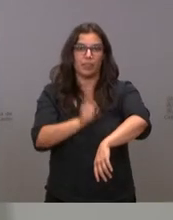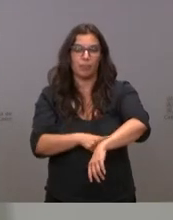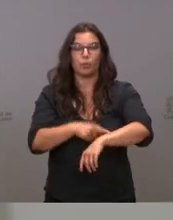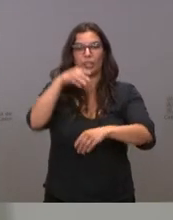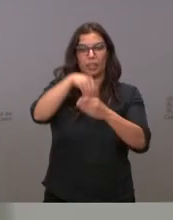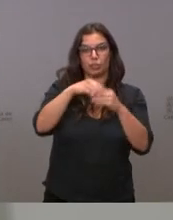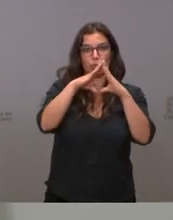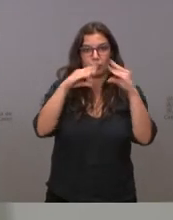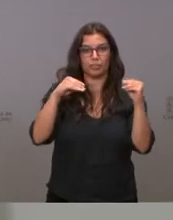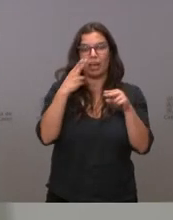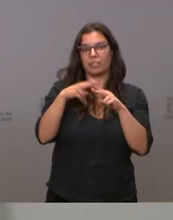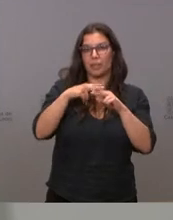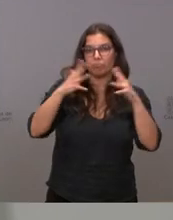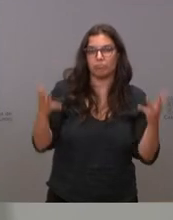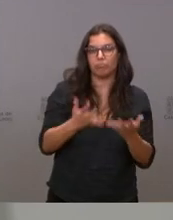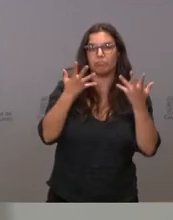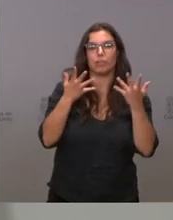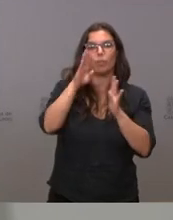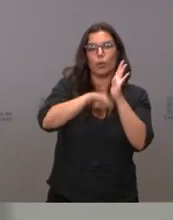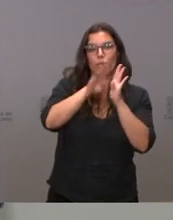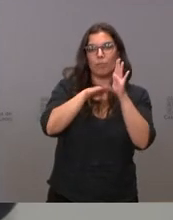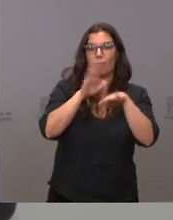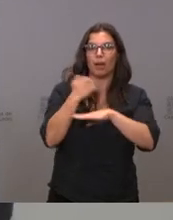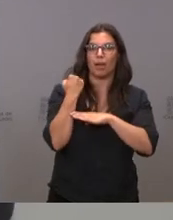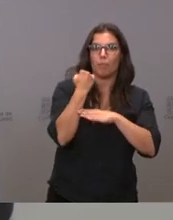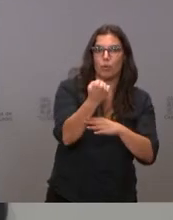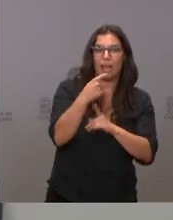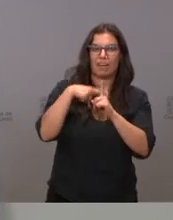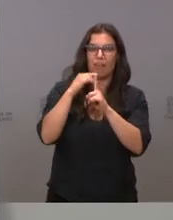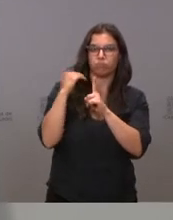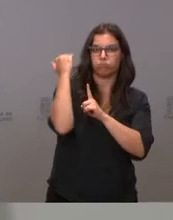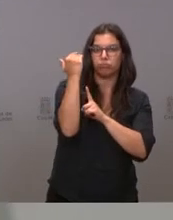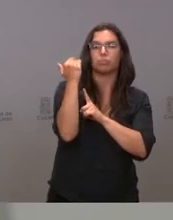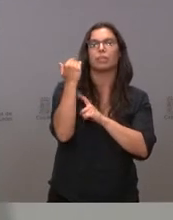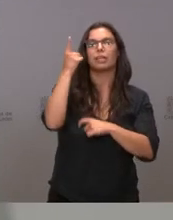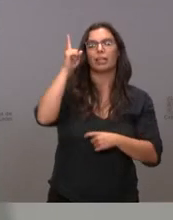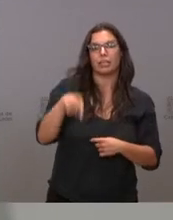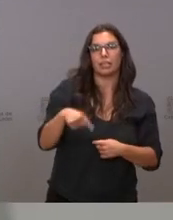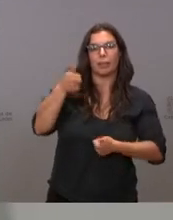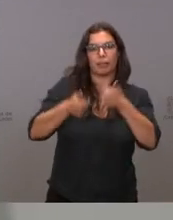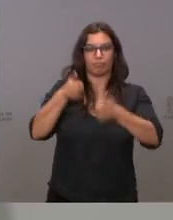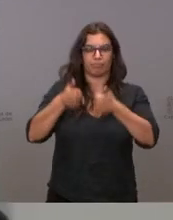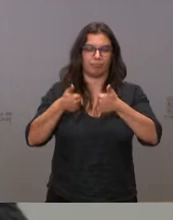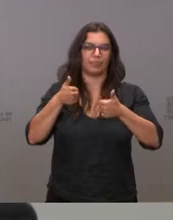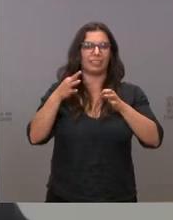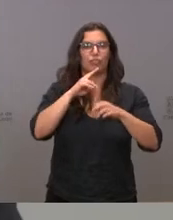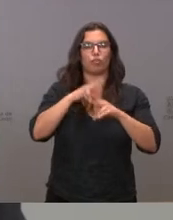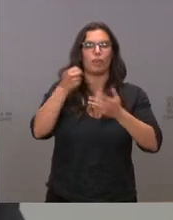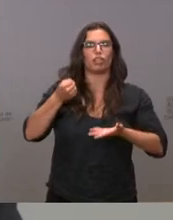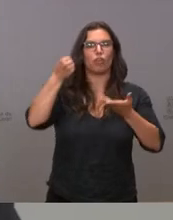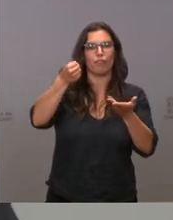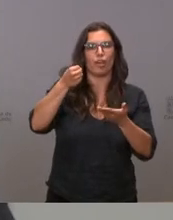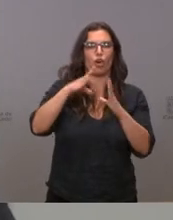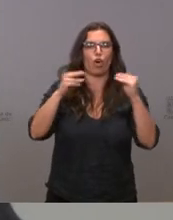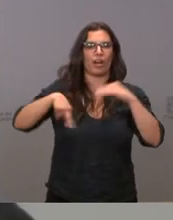con actividades de promoción y programas de apoyo al deporte de alto nivel, así como al trofeo rector. Y,